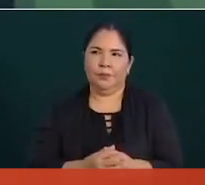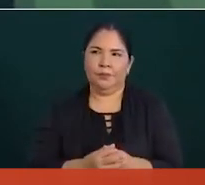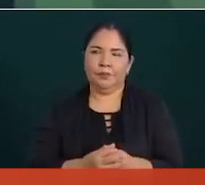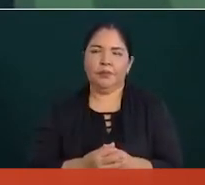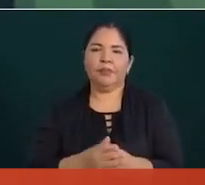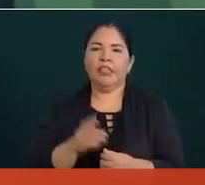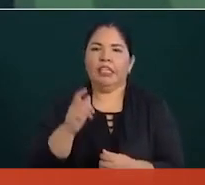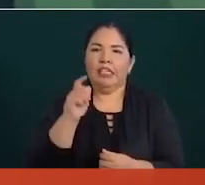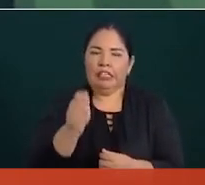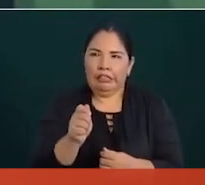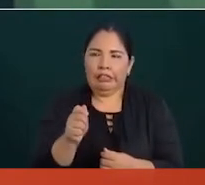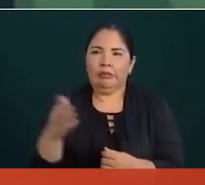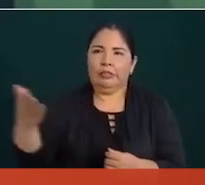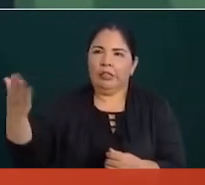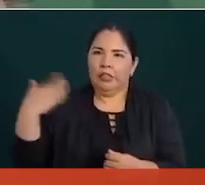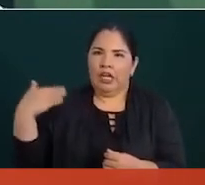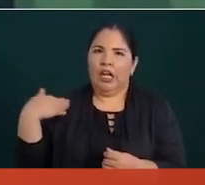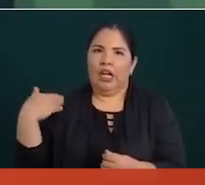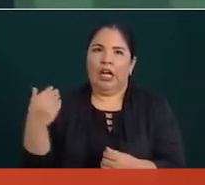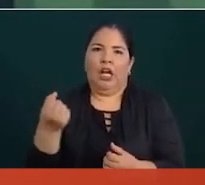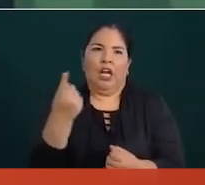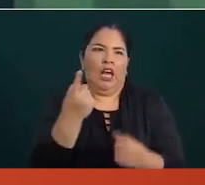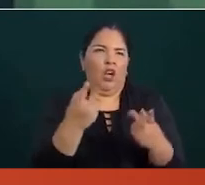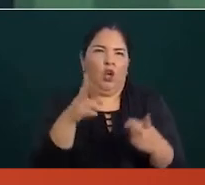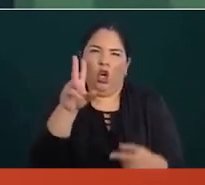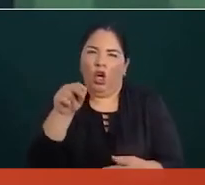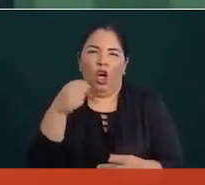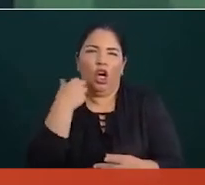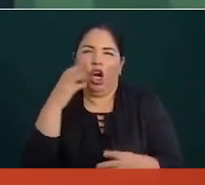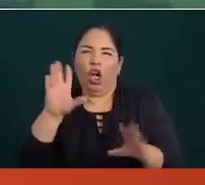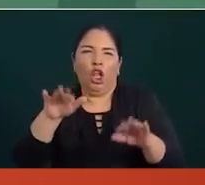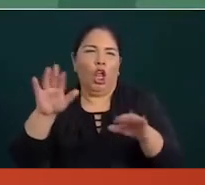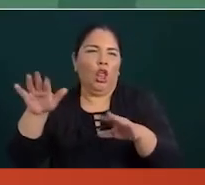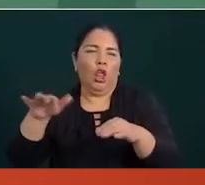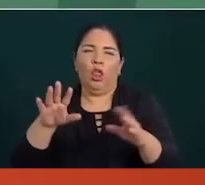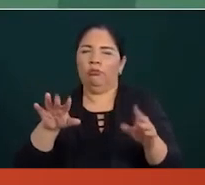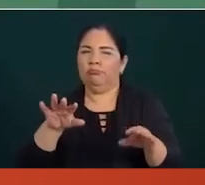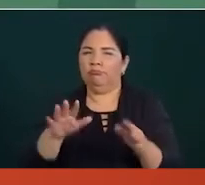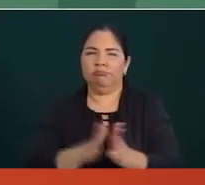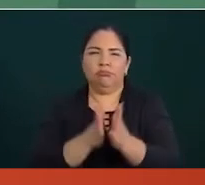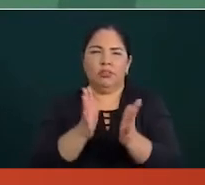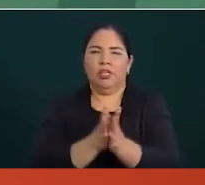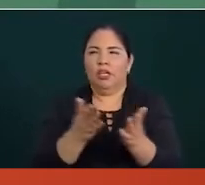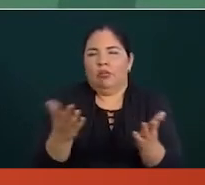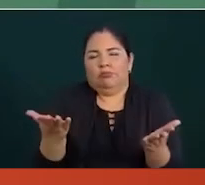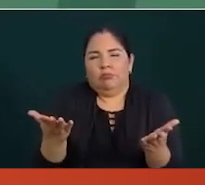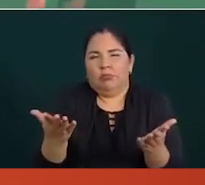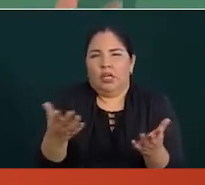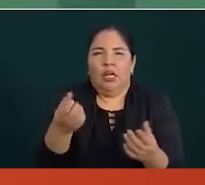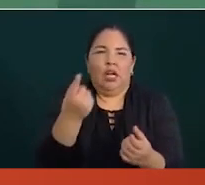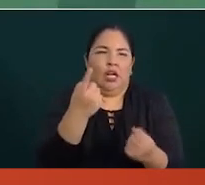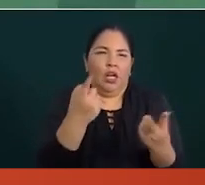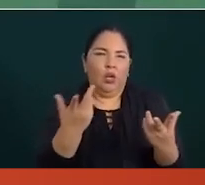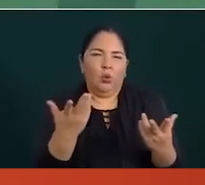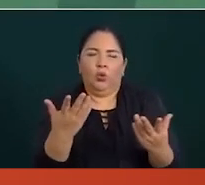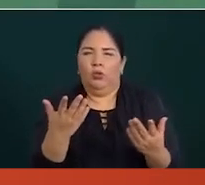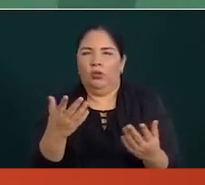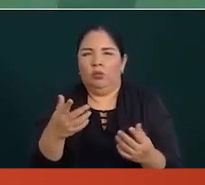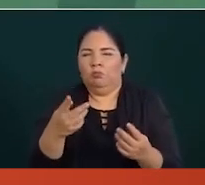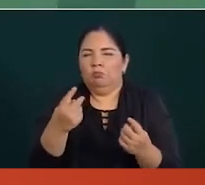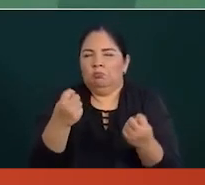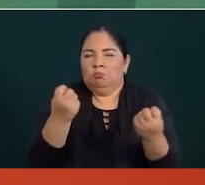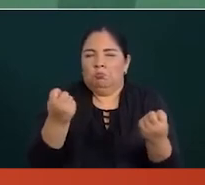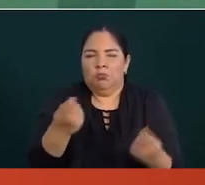Quienes están llamando a no participar pues no son demócratas o nada más son demócratas cuando les conviene.